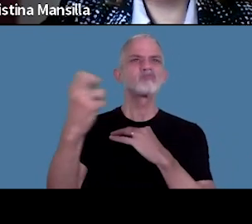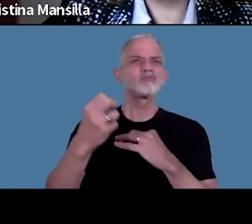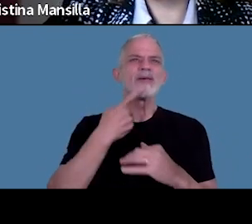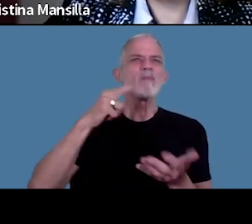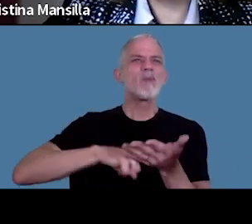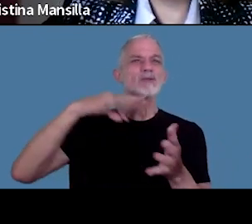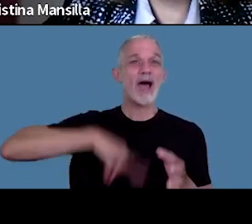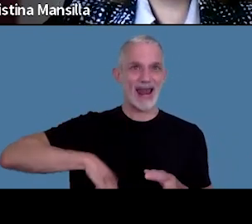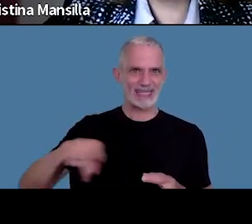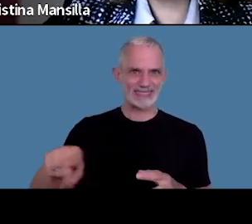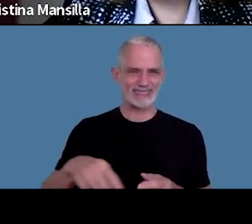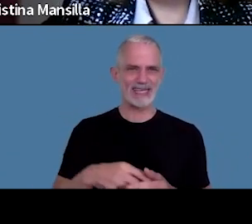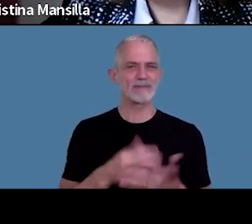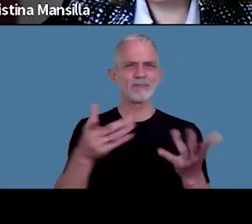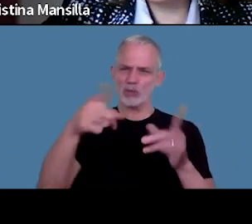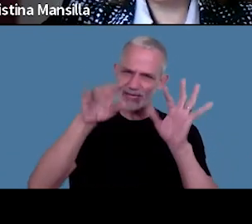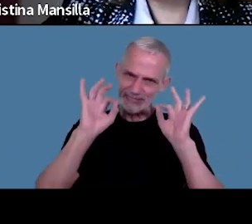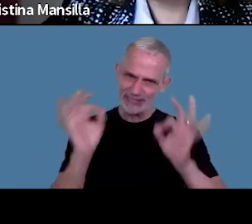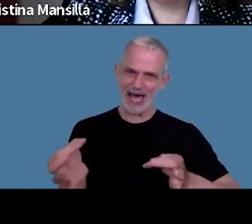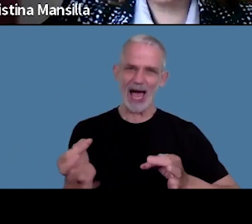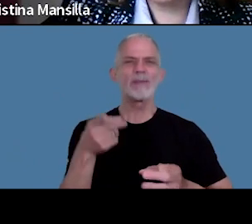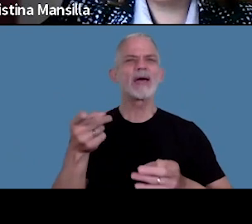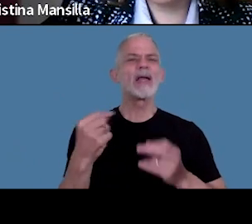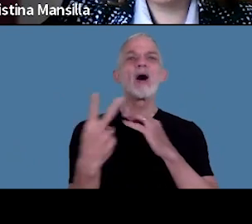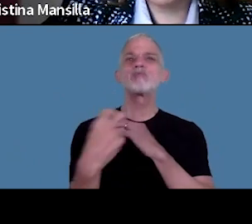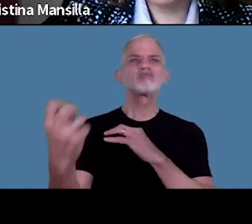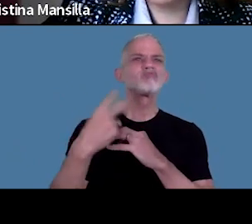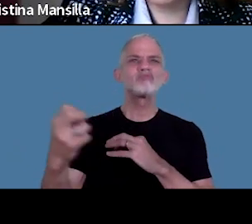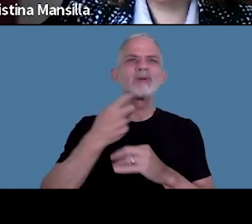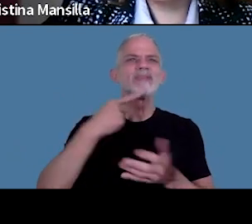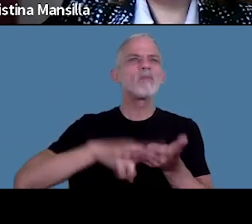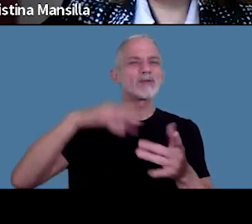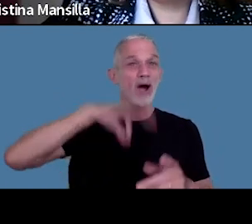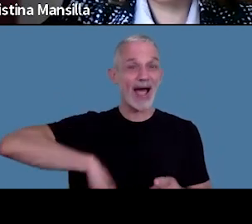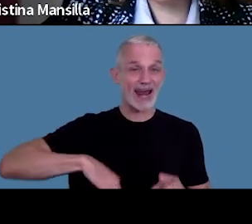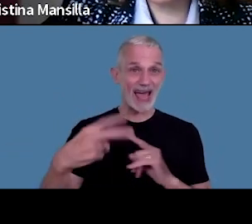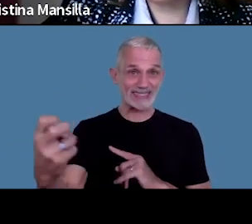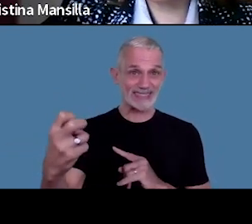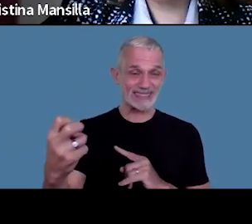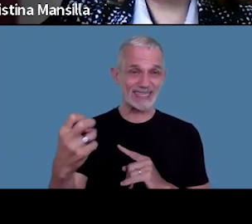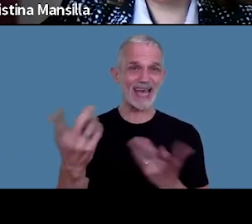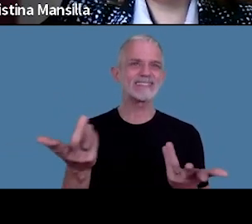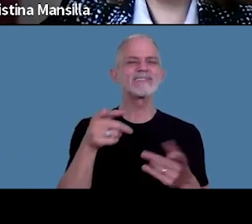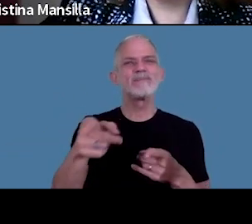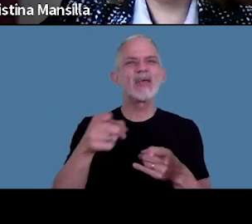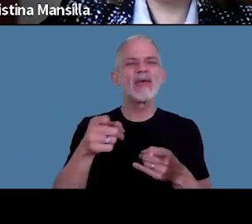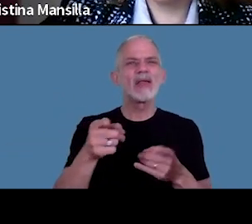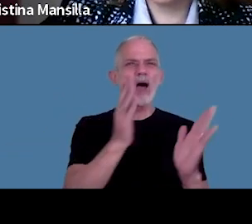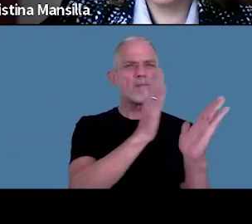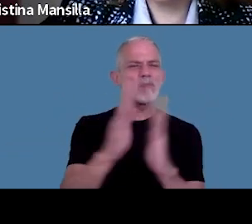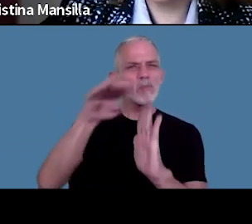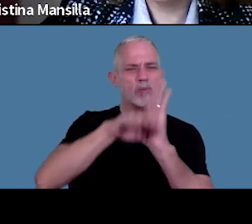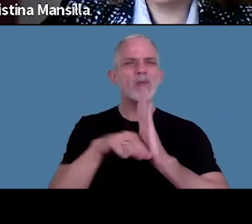a las ganancias ustedes saben que las retenciones de impuesto a las ganancias el procedimiento está previsto en la